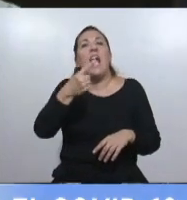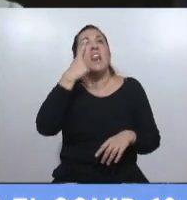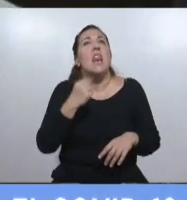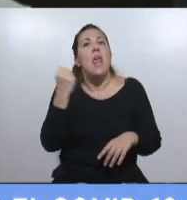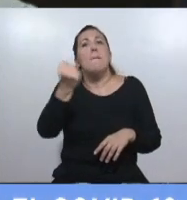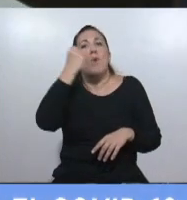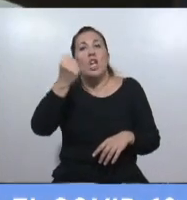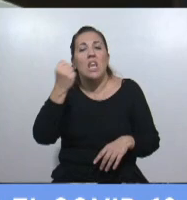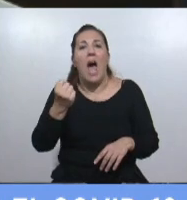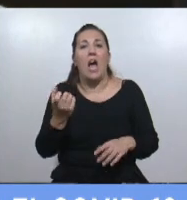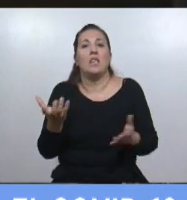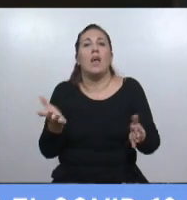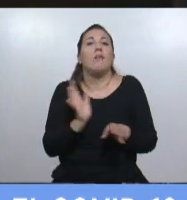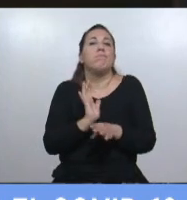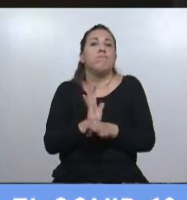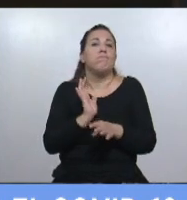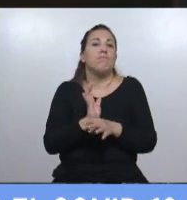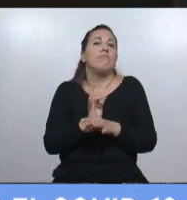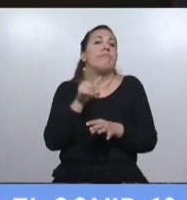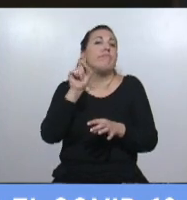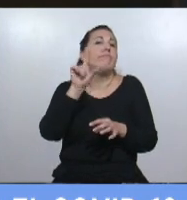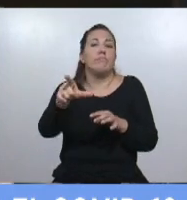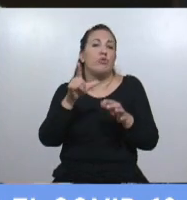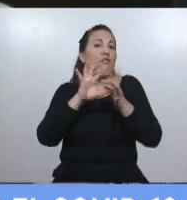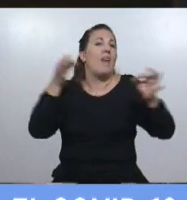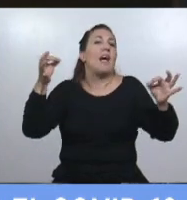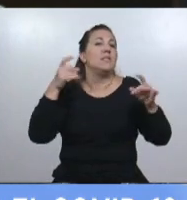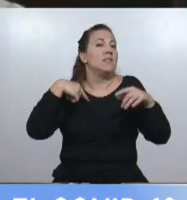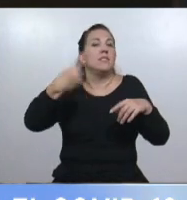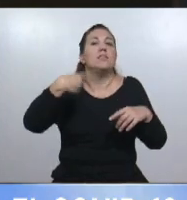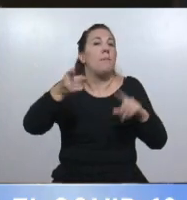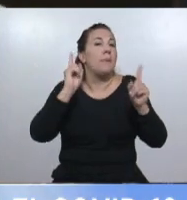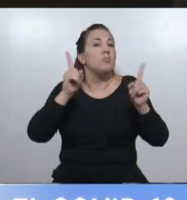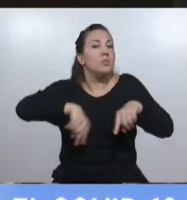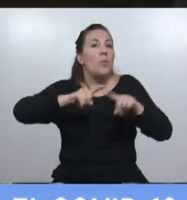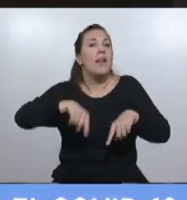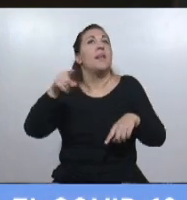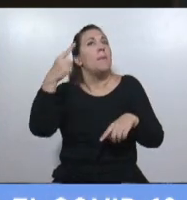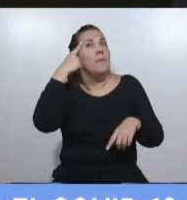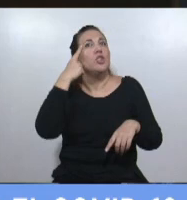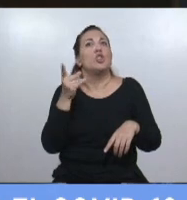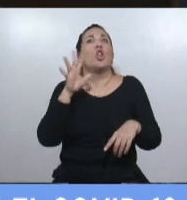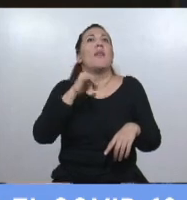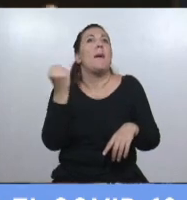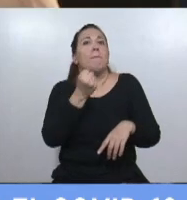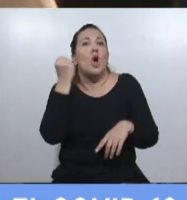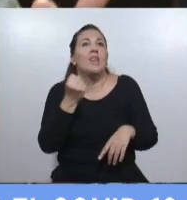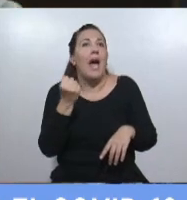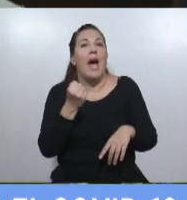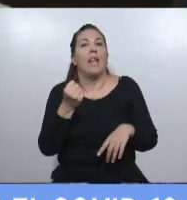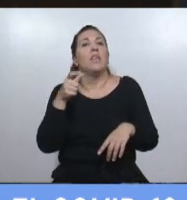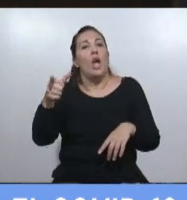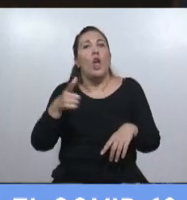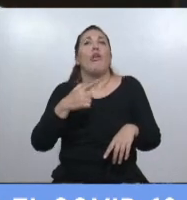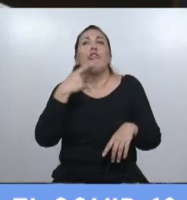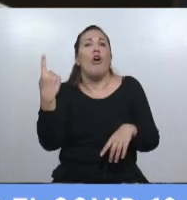un eslogan constante cada día cuenta en educación cada día cuenta y con eso se golpeaban el pecho